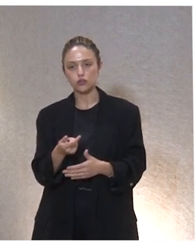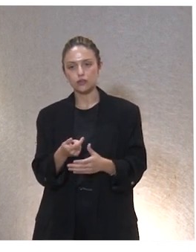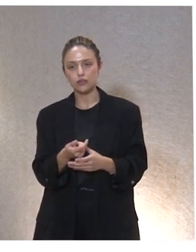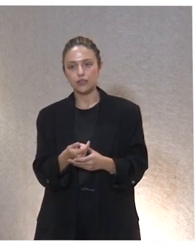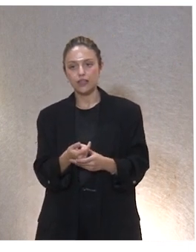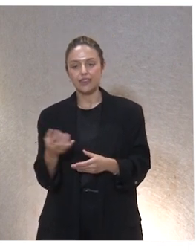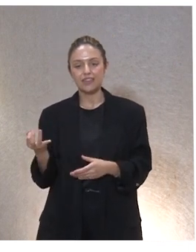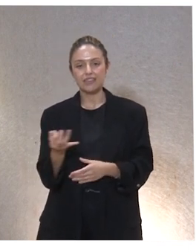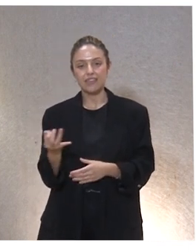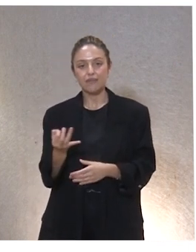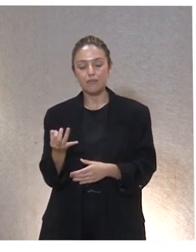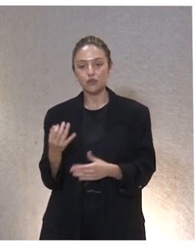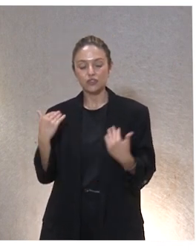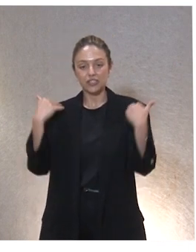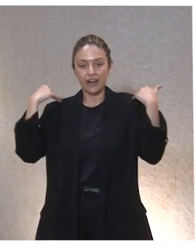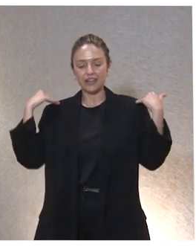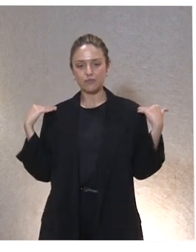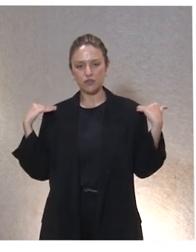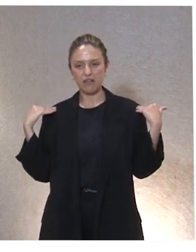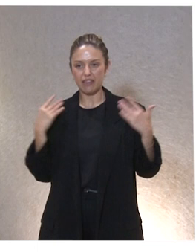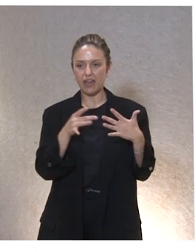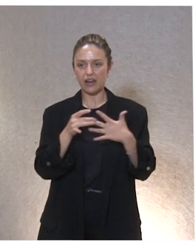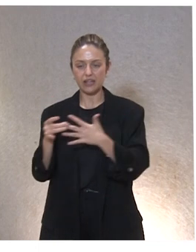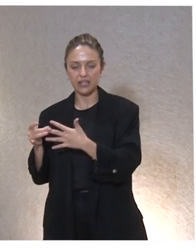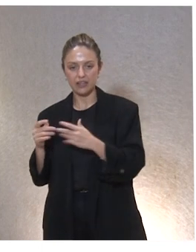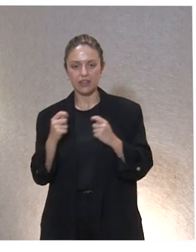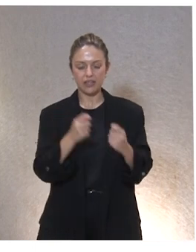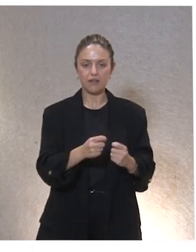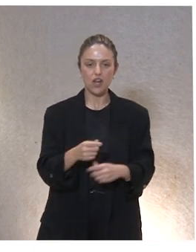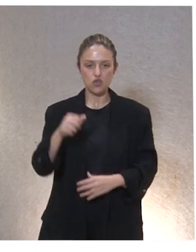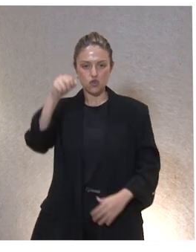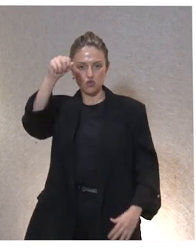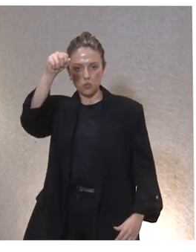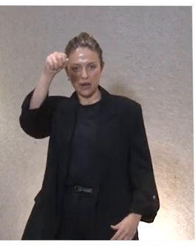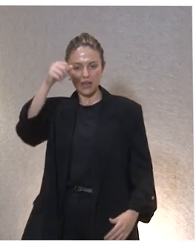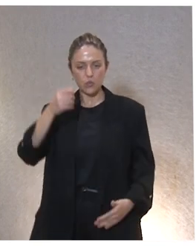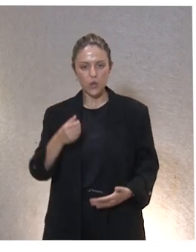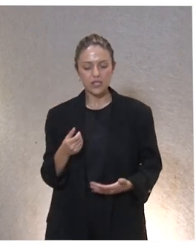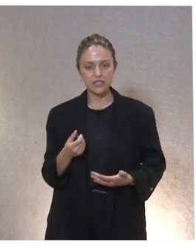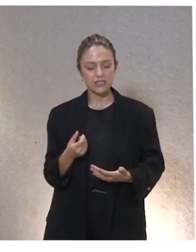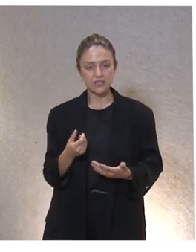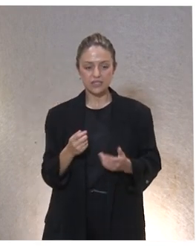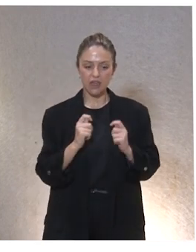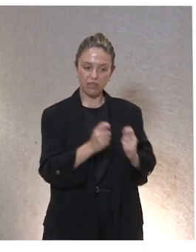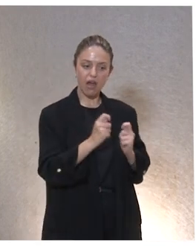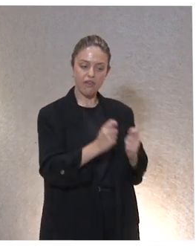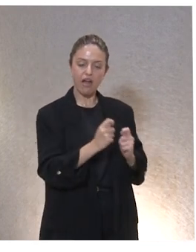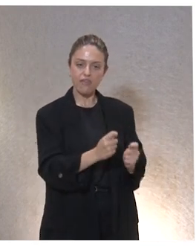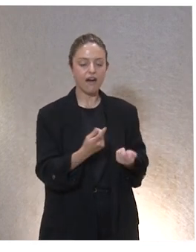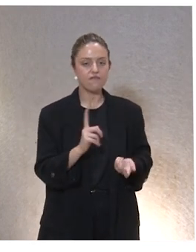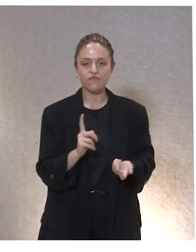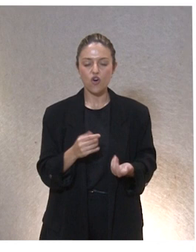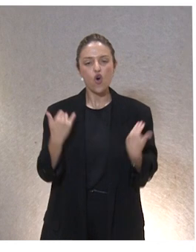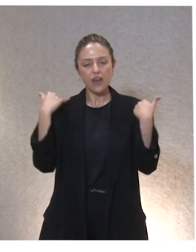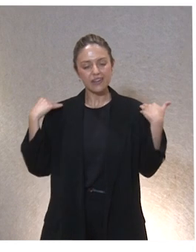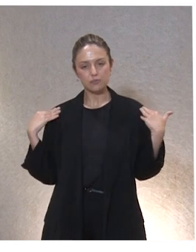dejar esa responsabilidad ni para líderes ni para superhéroes como dice Adela sino que es una